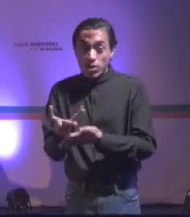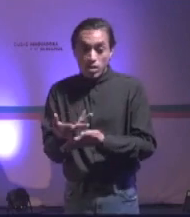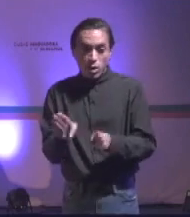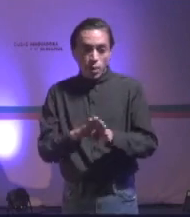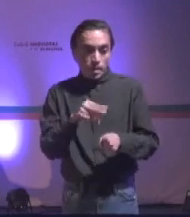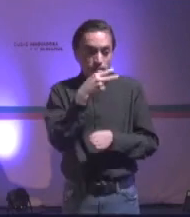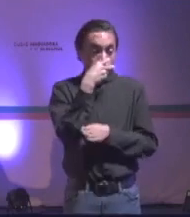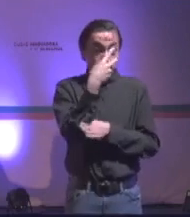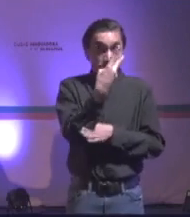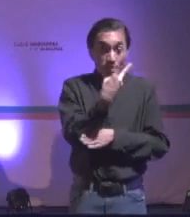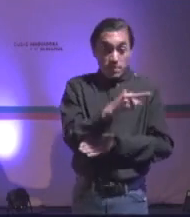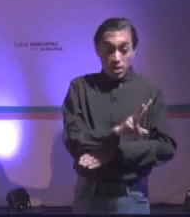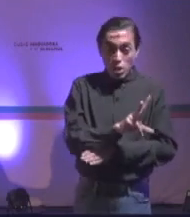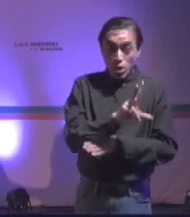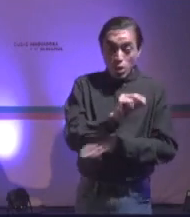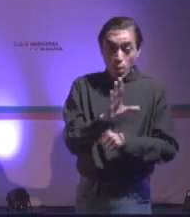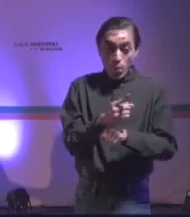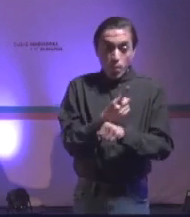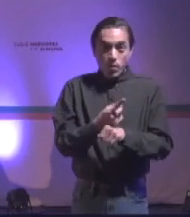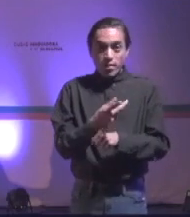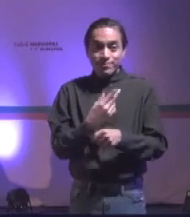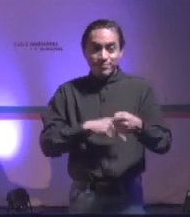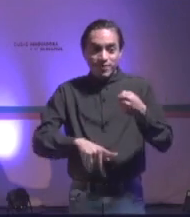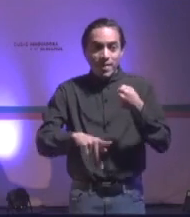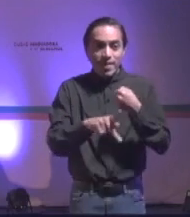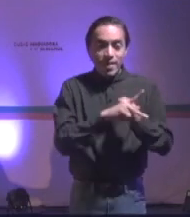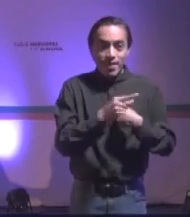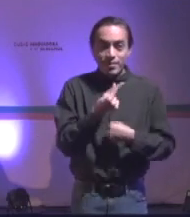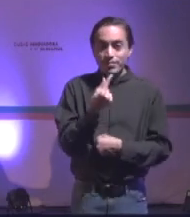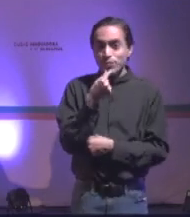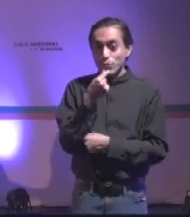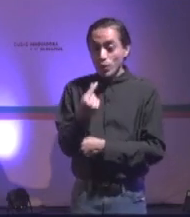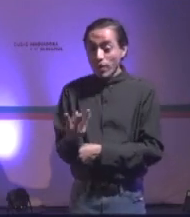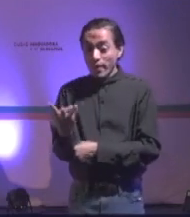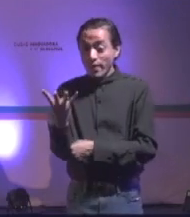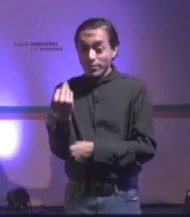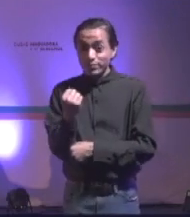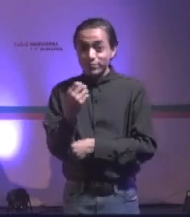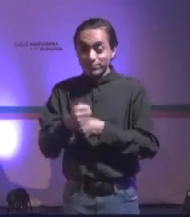mexicano, en un país que lo adoptó a los 9 años. Entonces,